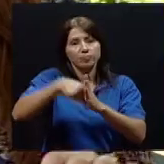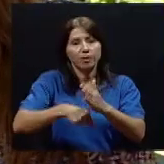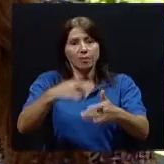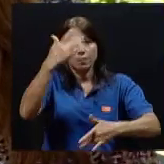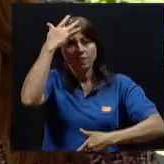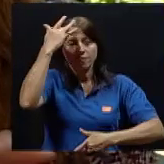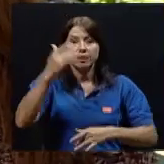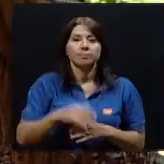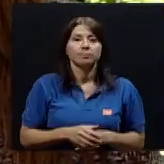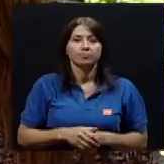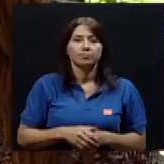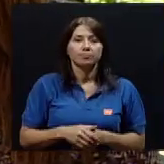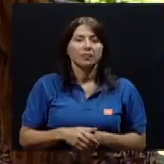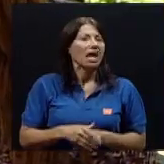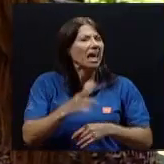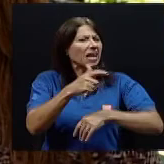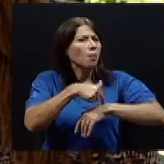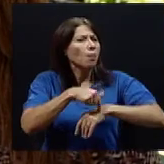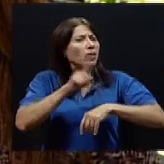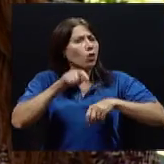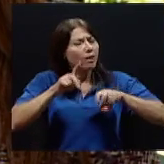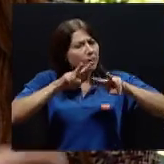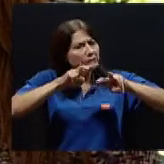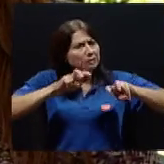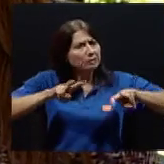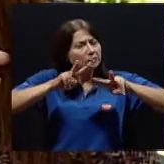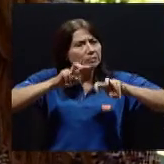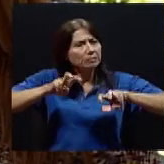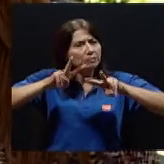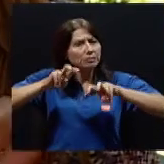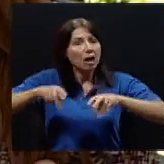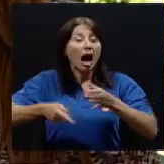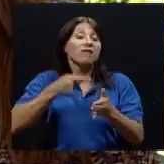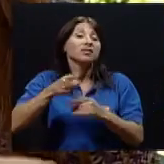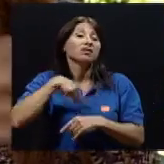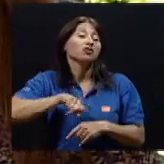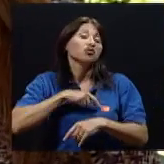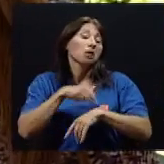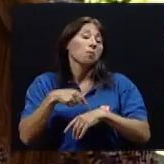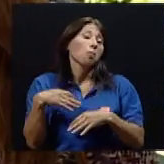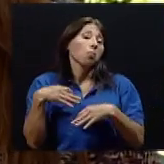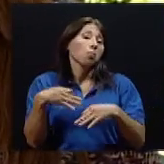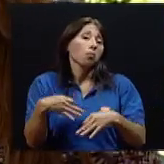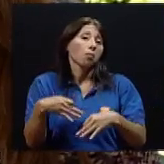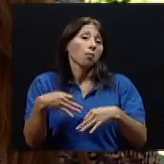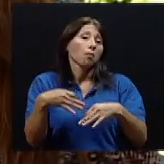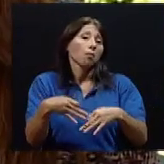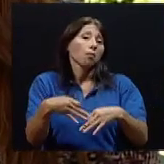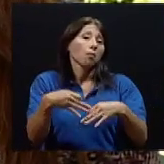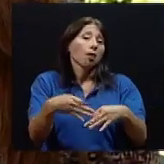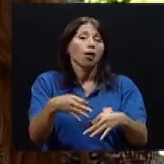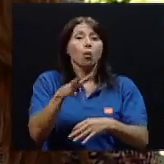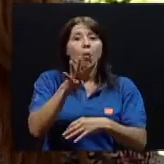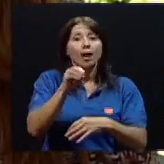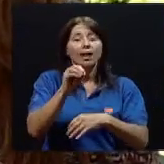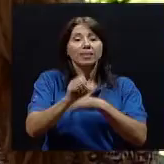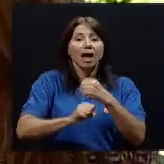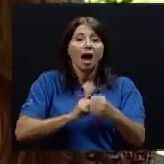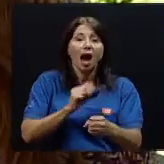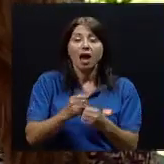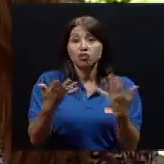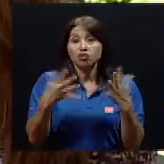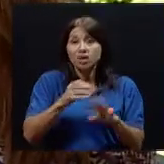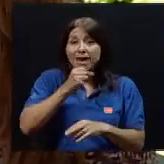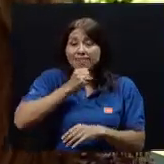Doctor, ¿y en qué momento sería oportuno hacerse un chequeo? Porque por lo general dejamos pasar el tiempo, ya llega a los 40, 45 años, y